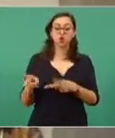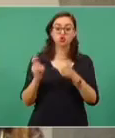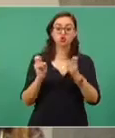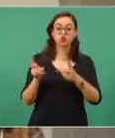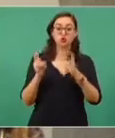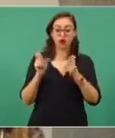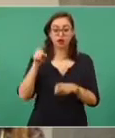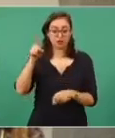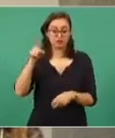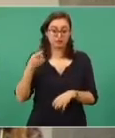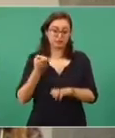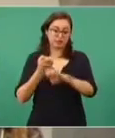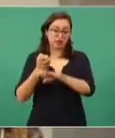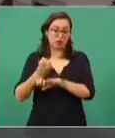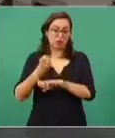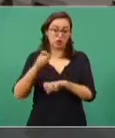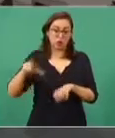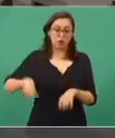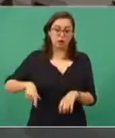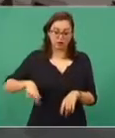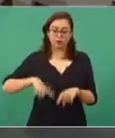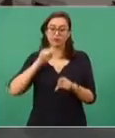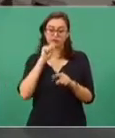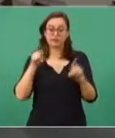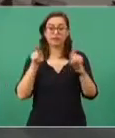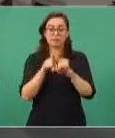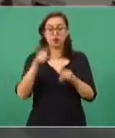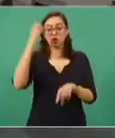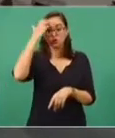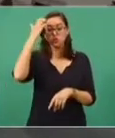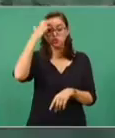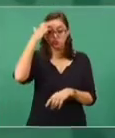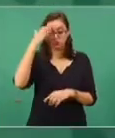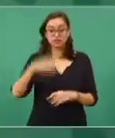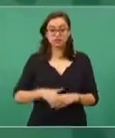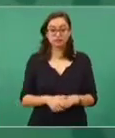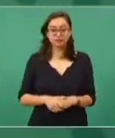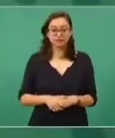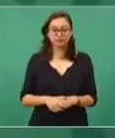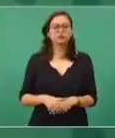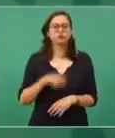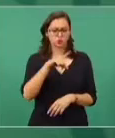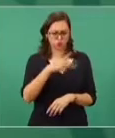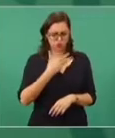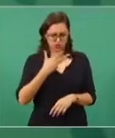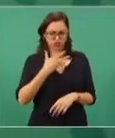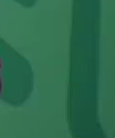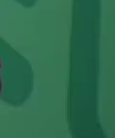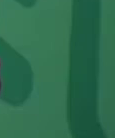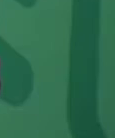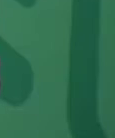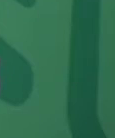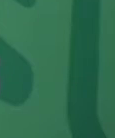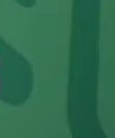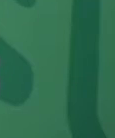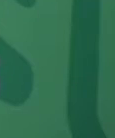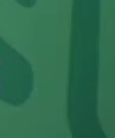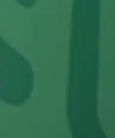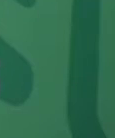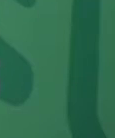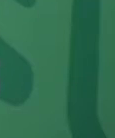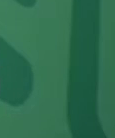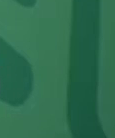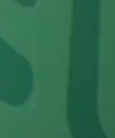gobierno del estado también lo sabe. Sí, con los datos que nos des, se tiene que abrir una investigación